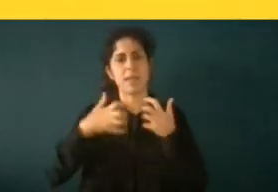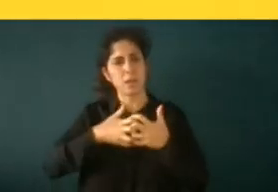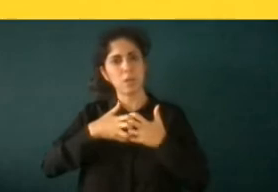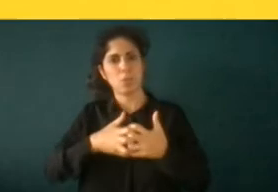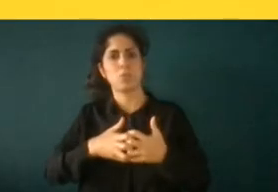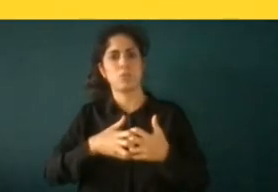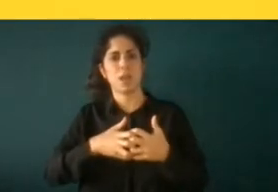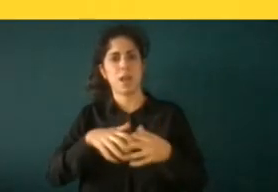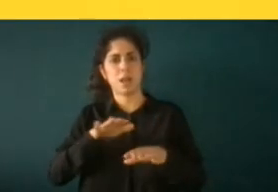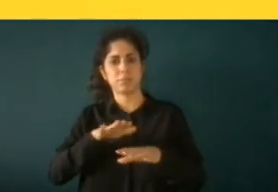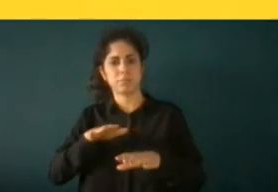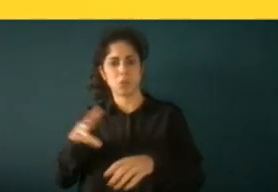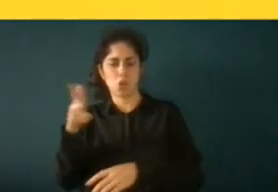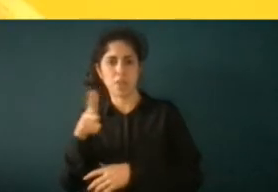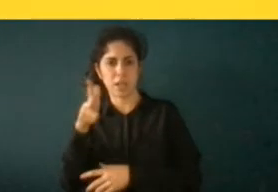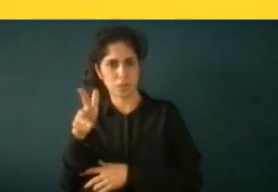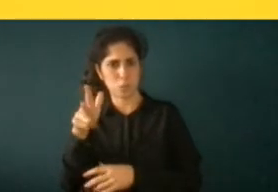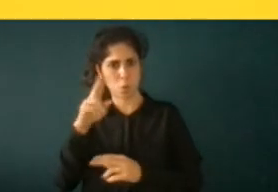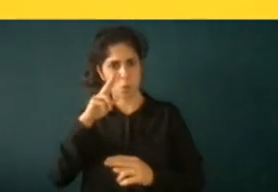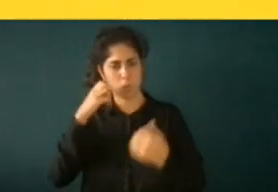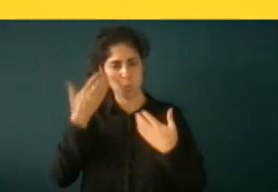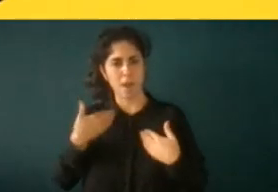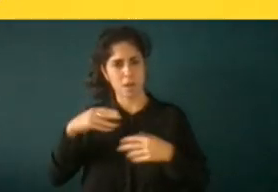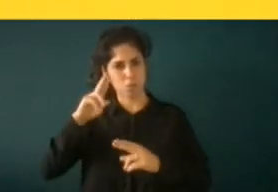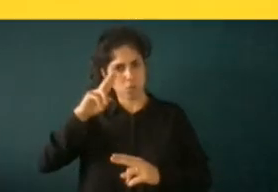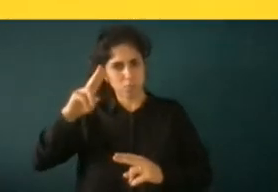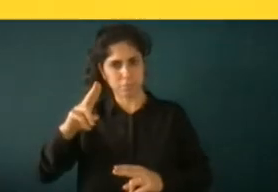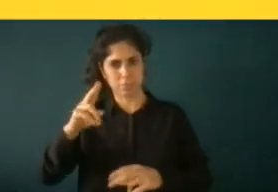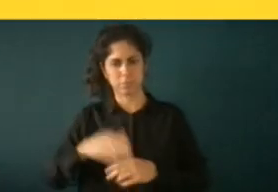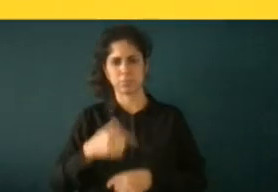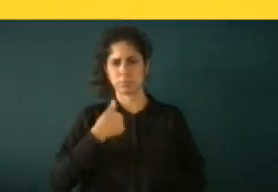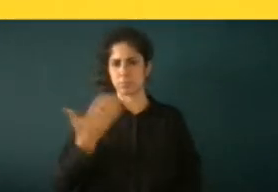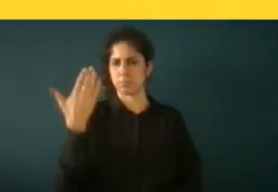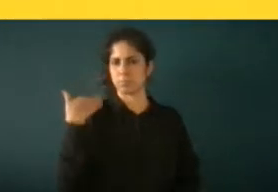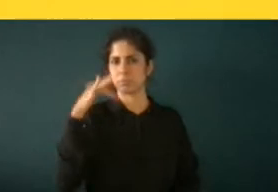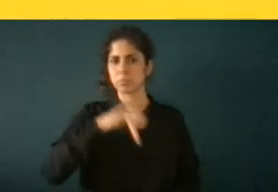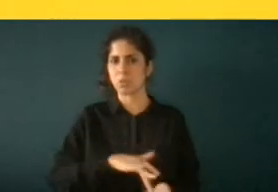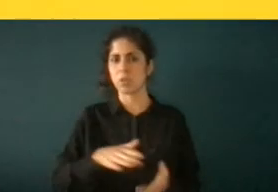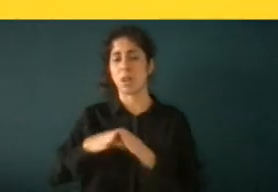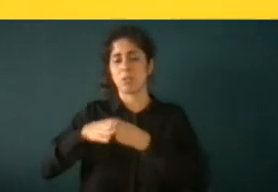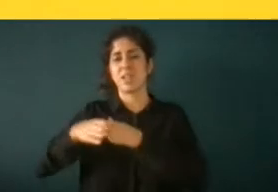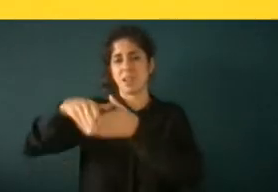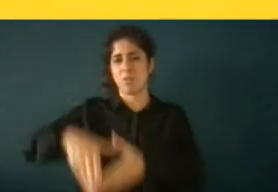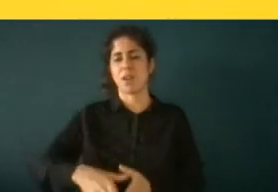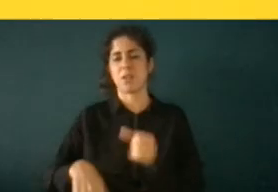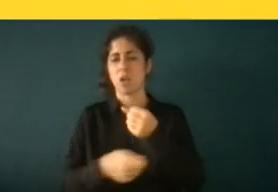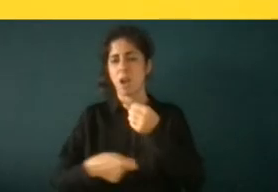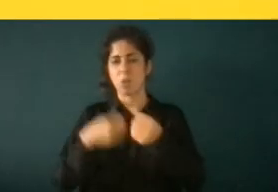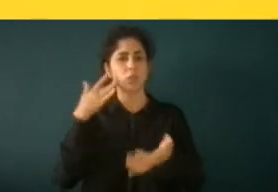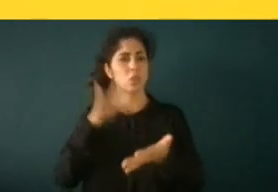agosto cuando el naufragio del 25 de agosto que les decía que iba por distintos organismos a preguntar pues